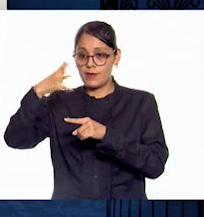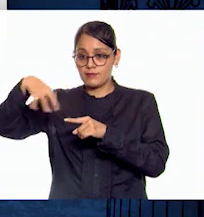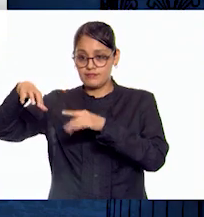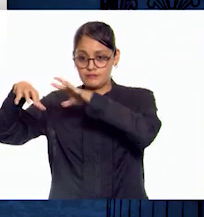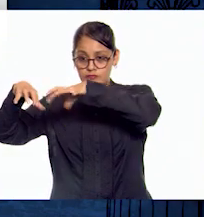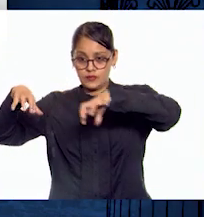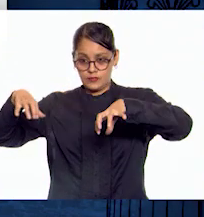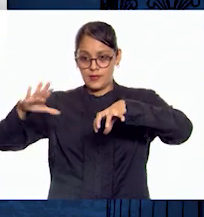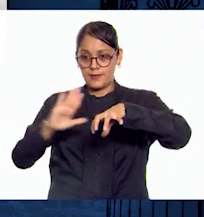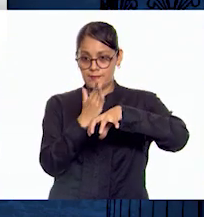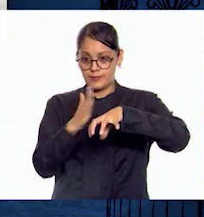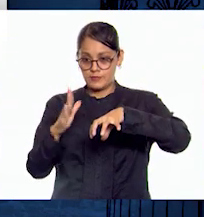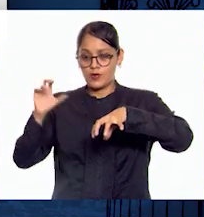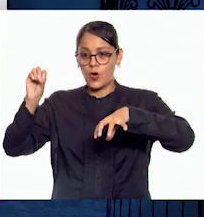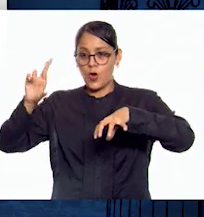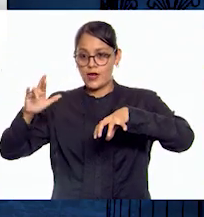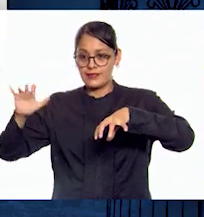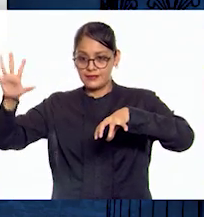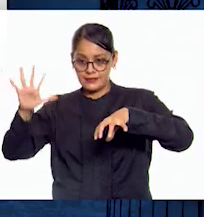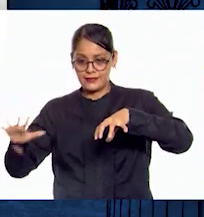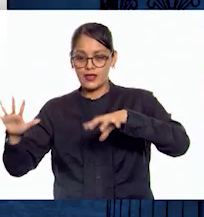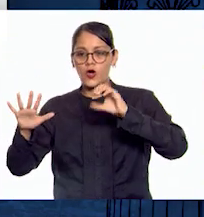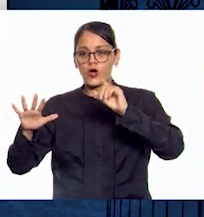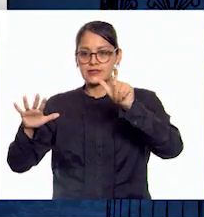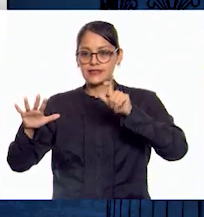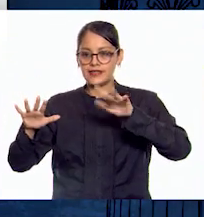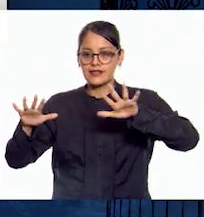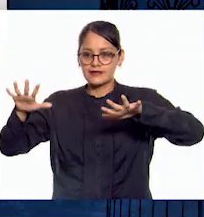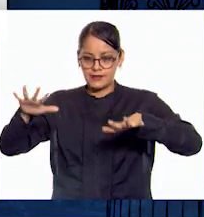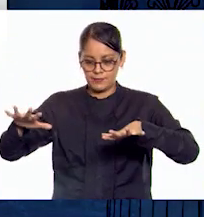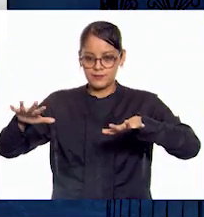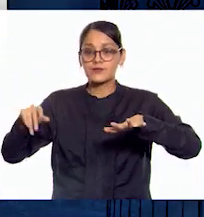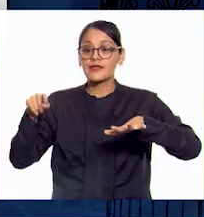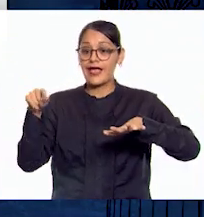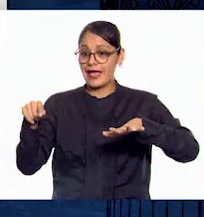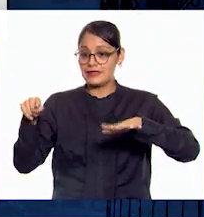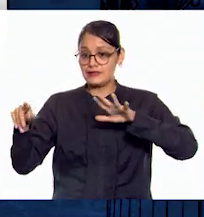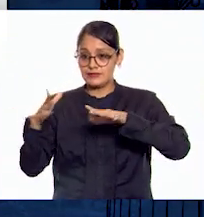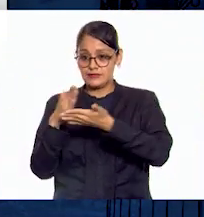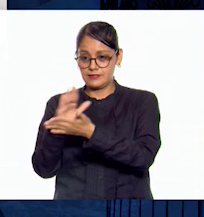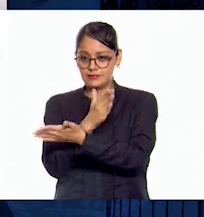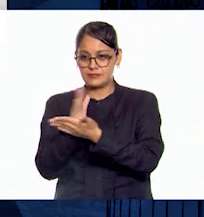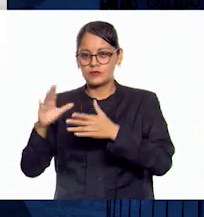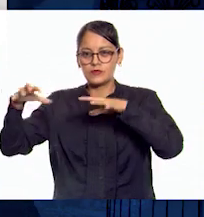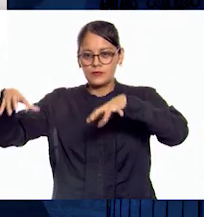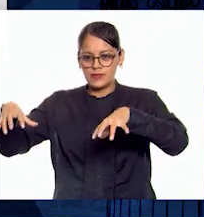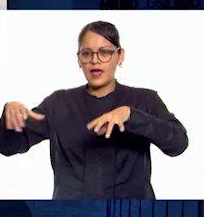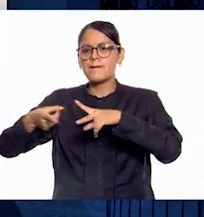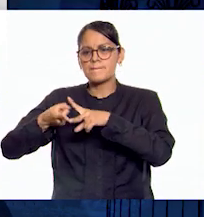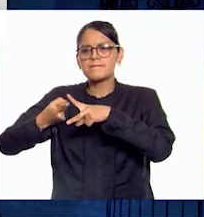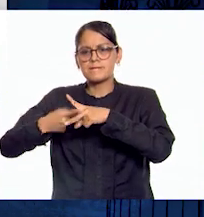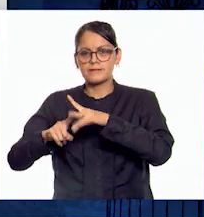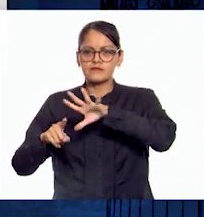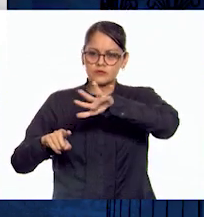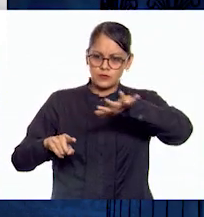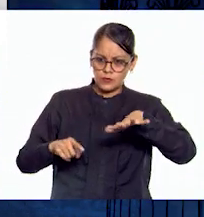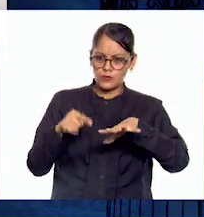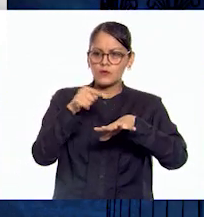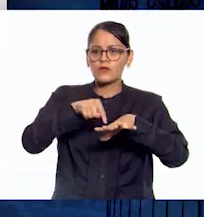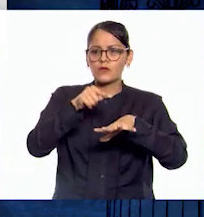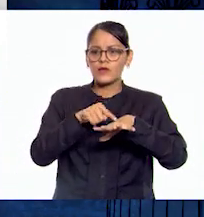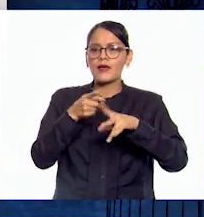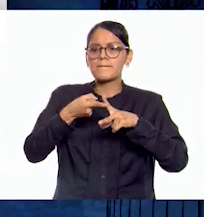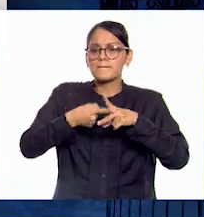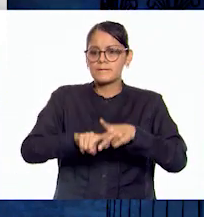Oriente y Occidente. Con esta acción se originó el Imperio Romano de Oriente, también llamado